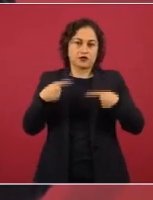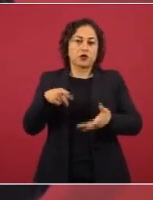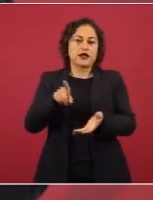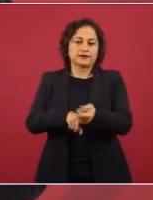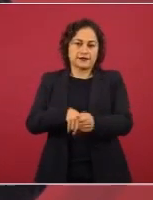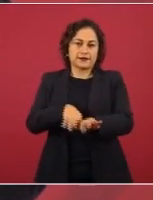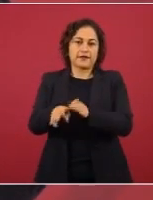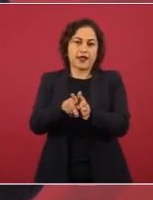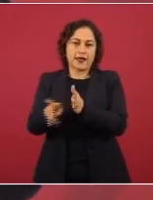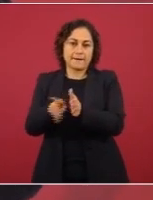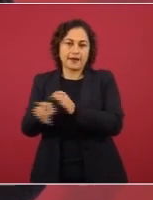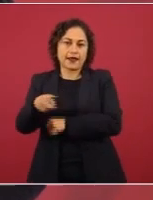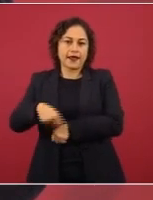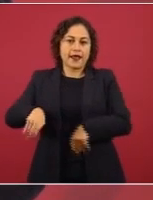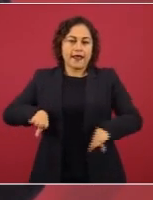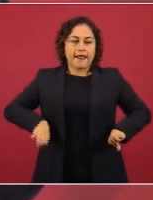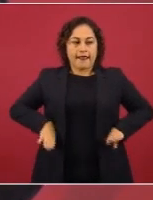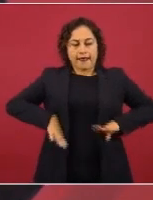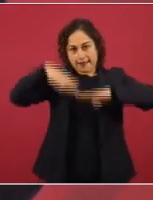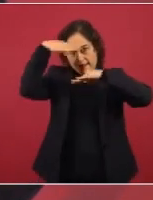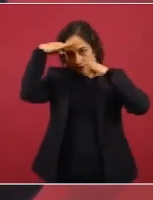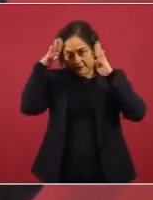me desmintieran,